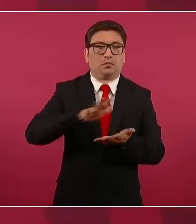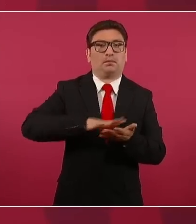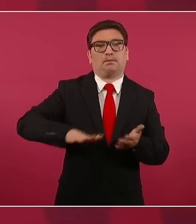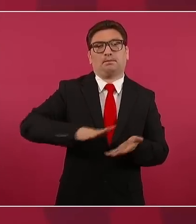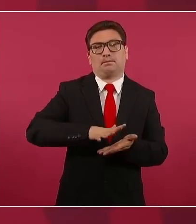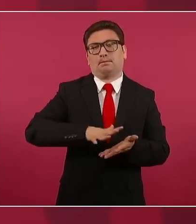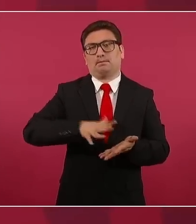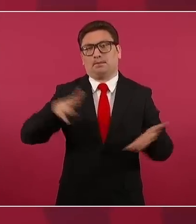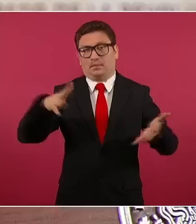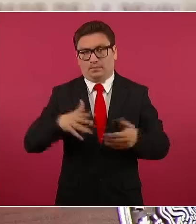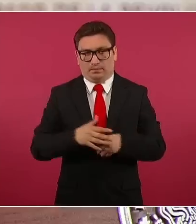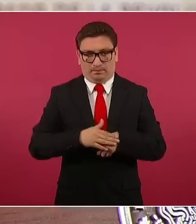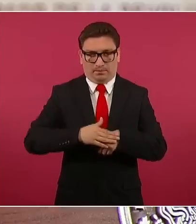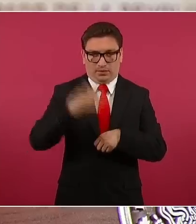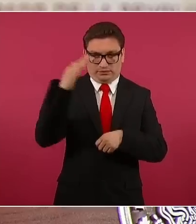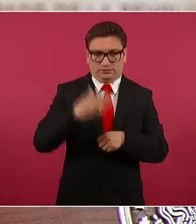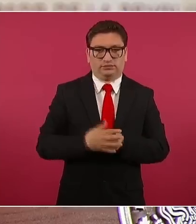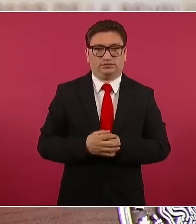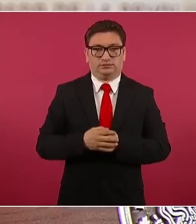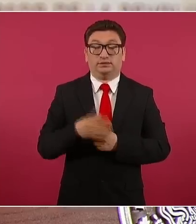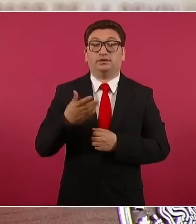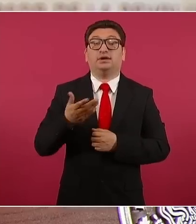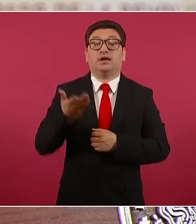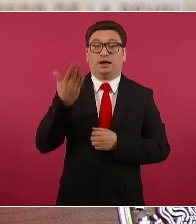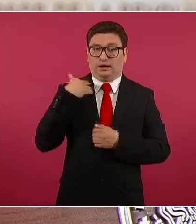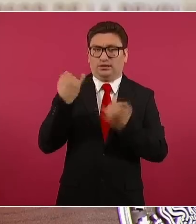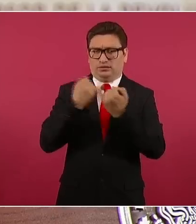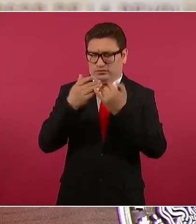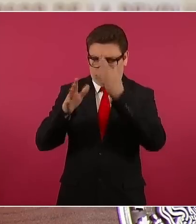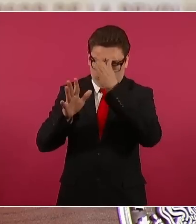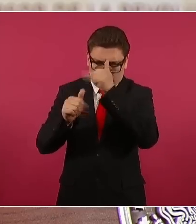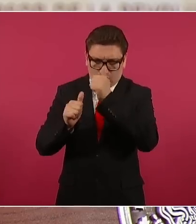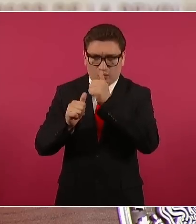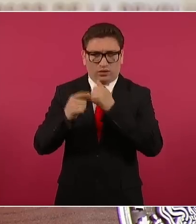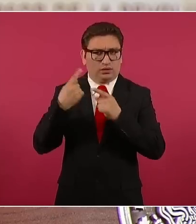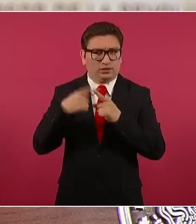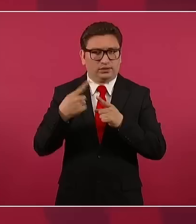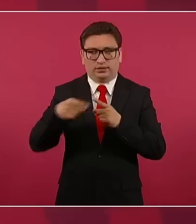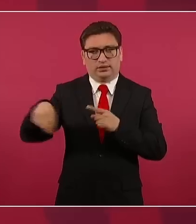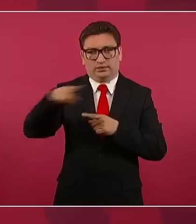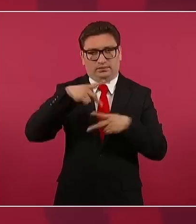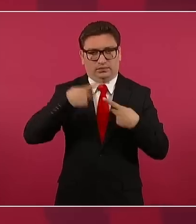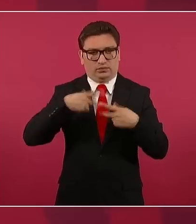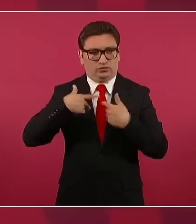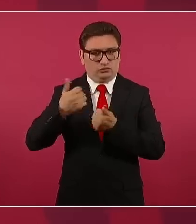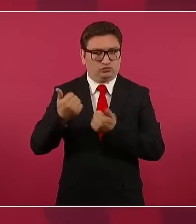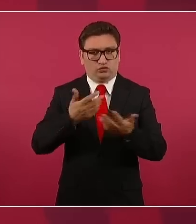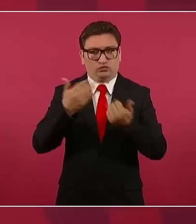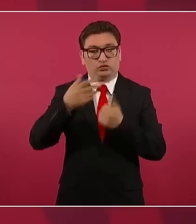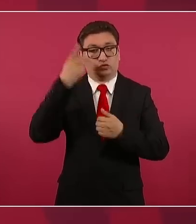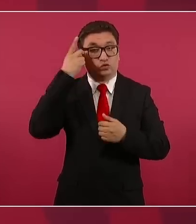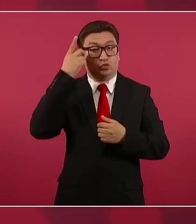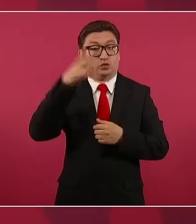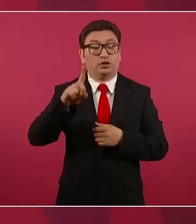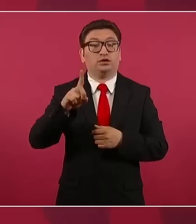Adicionalmente, hicimos un acuerdo con distribuidores y dueños